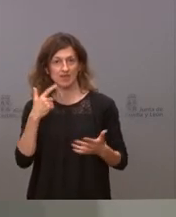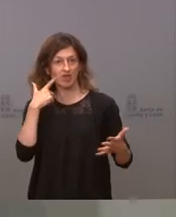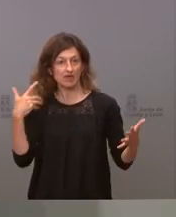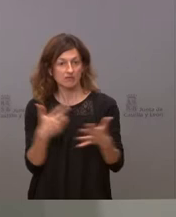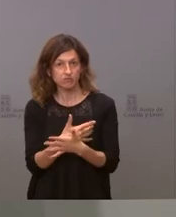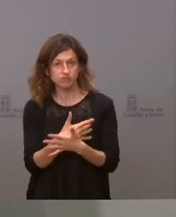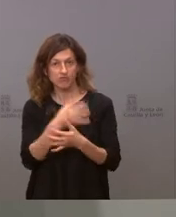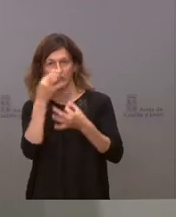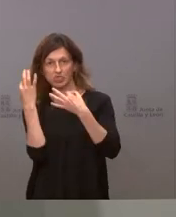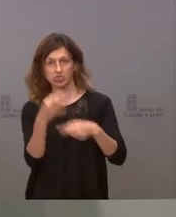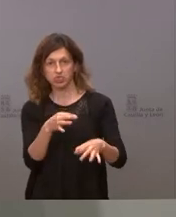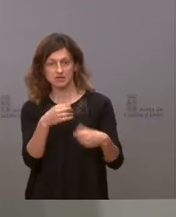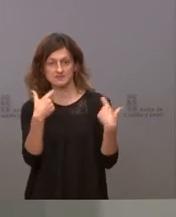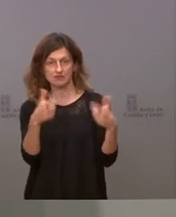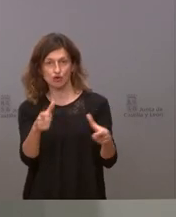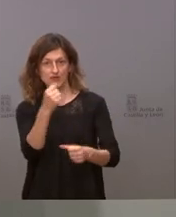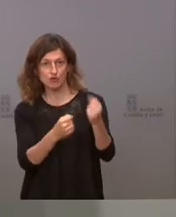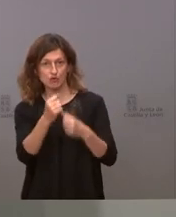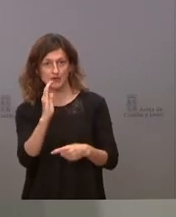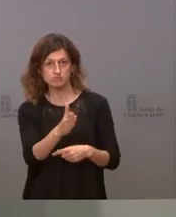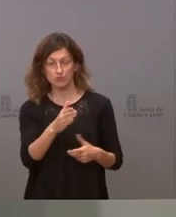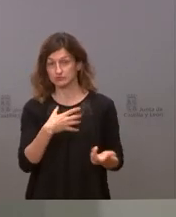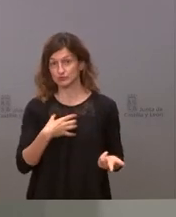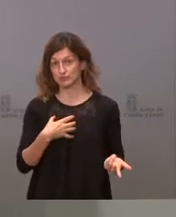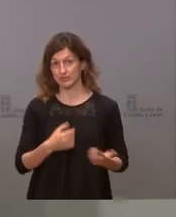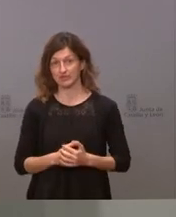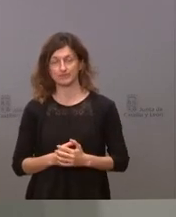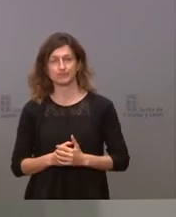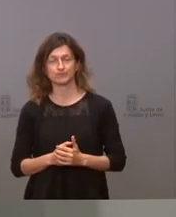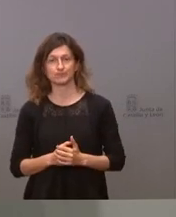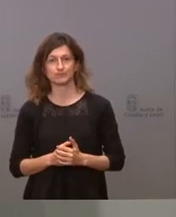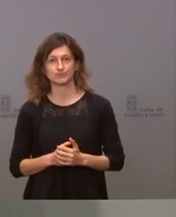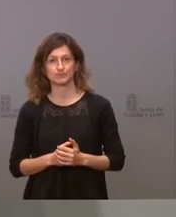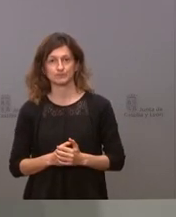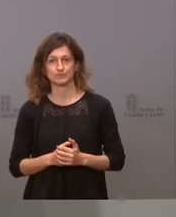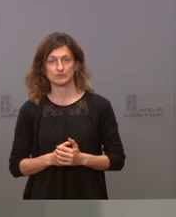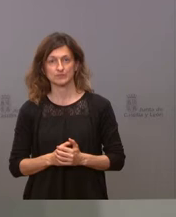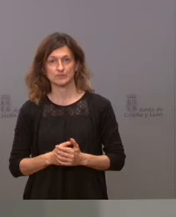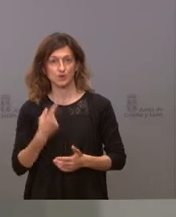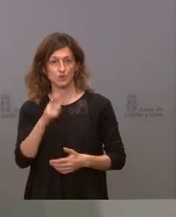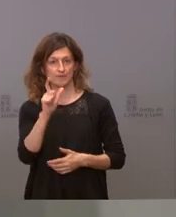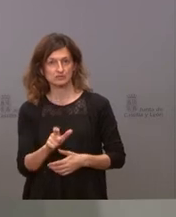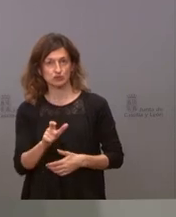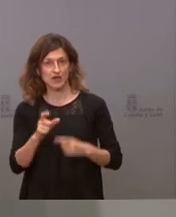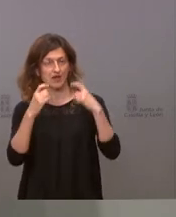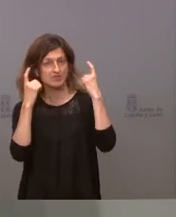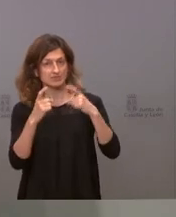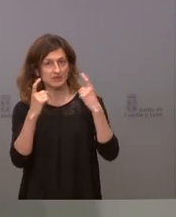a sectores económicos concretos y uno no debería de intentar